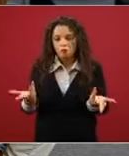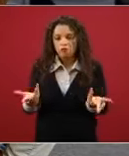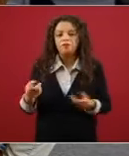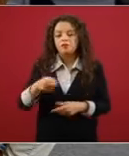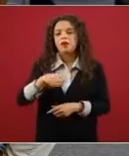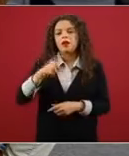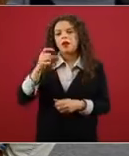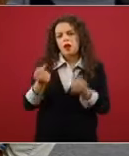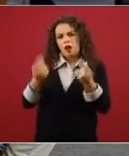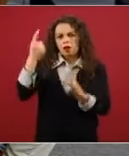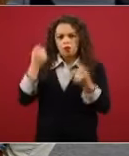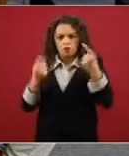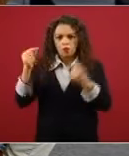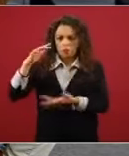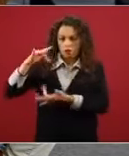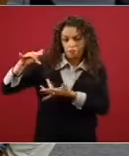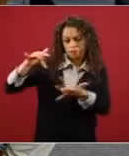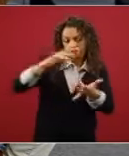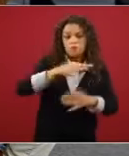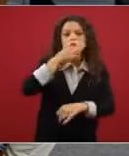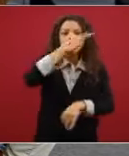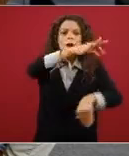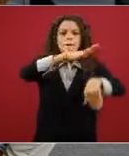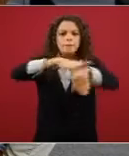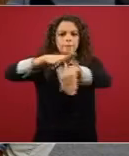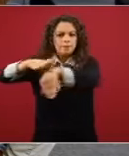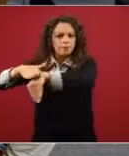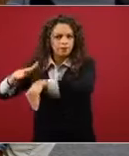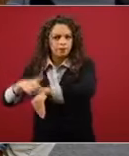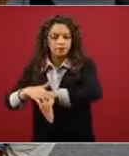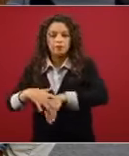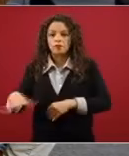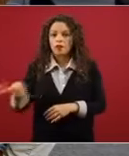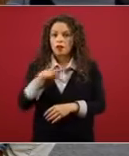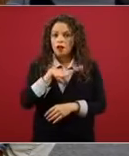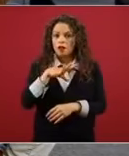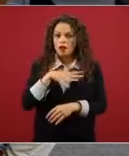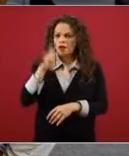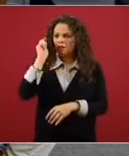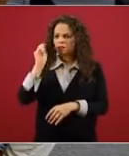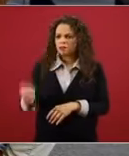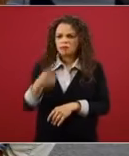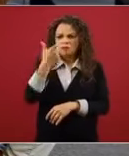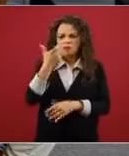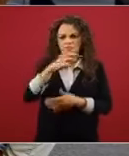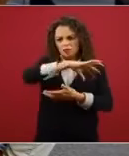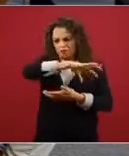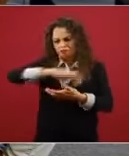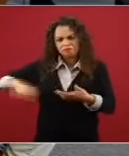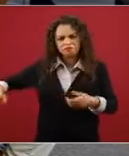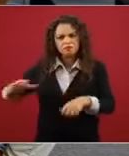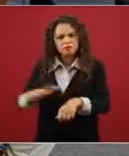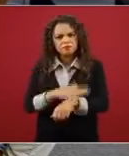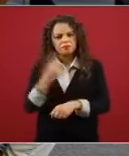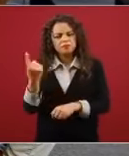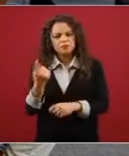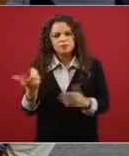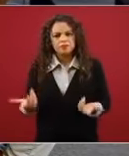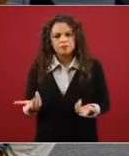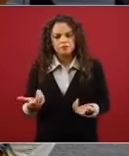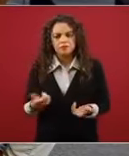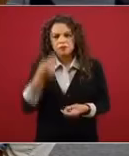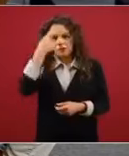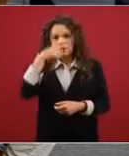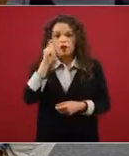han indicado que se les hicieron cobros indebidos para apoyos